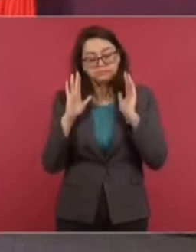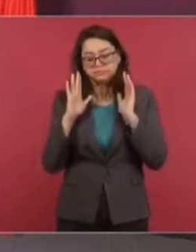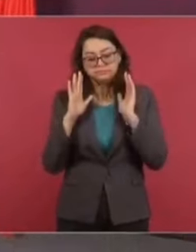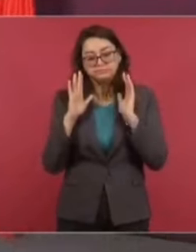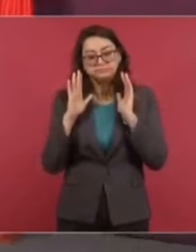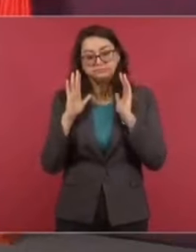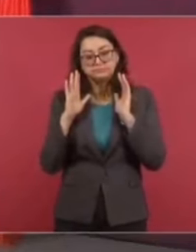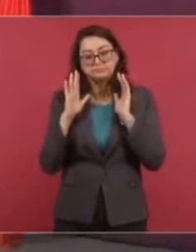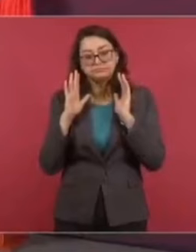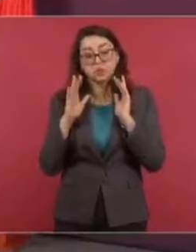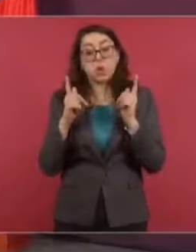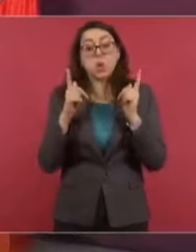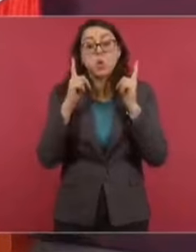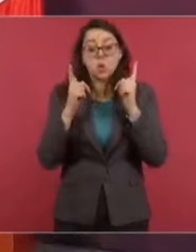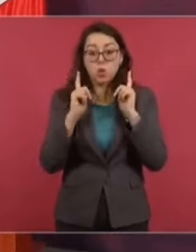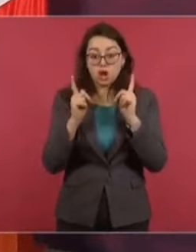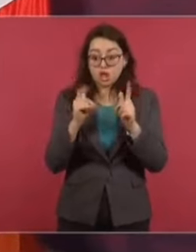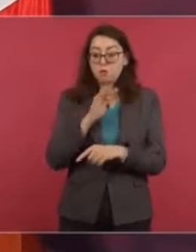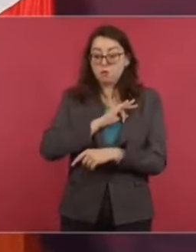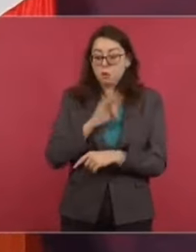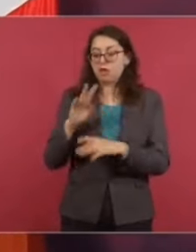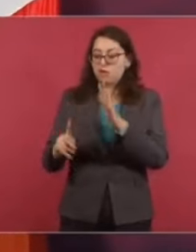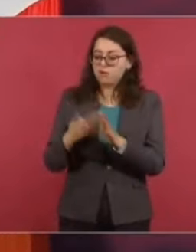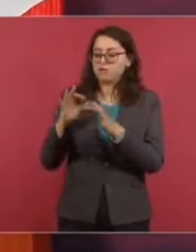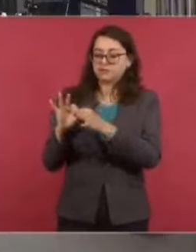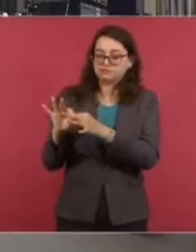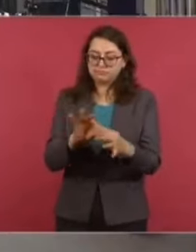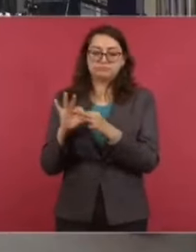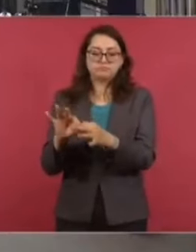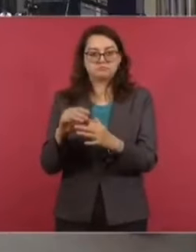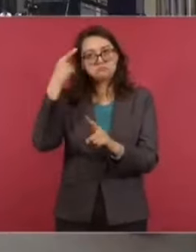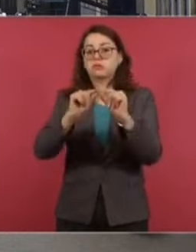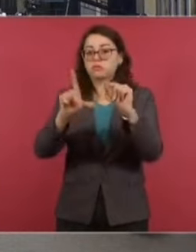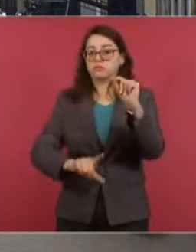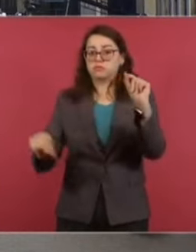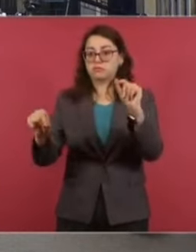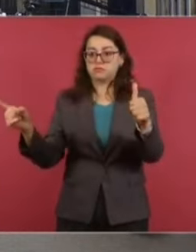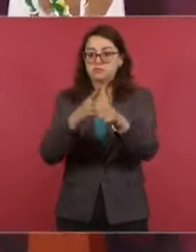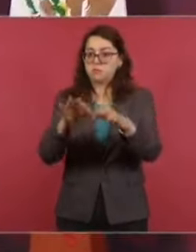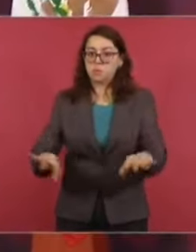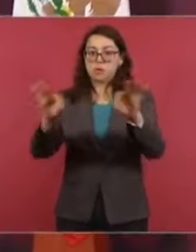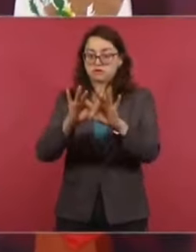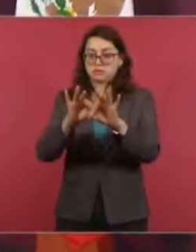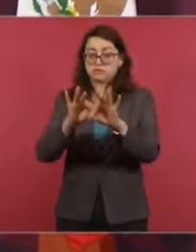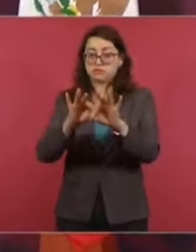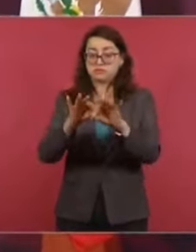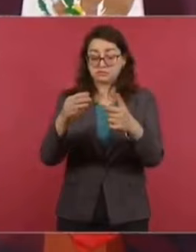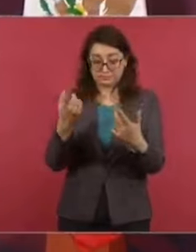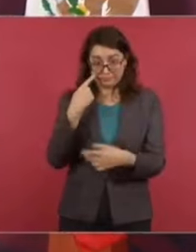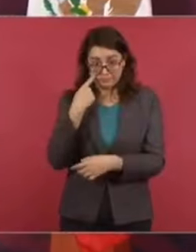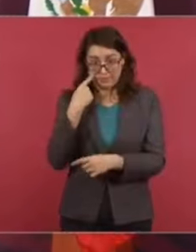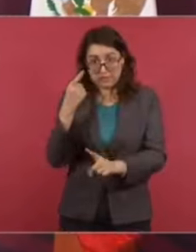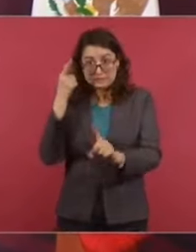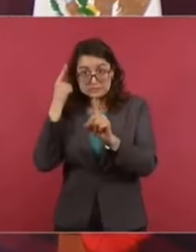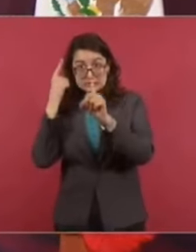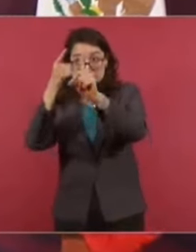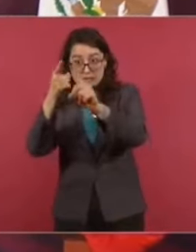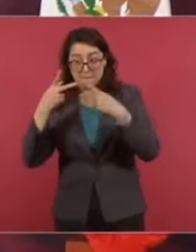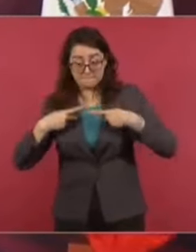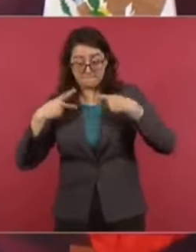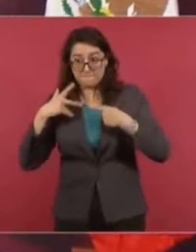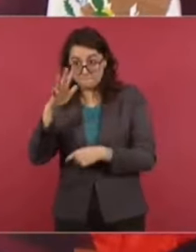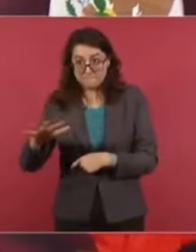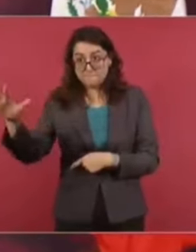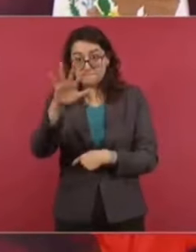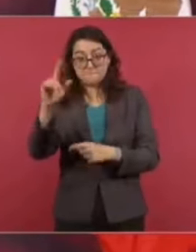y ojalá le se dé la unidad pensando en el proyecto. Si no se piensa en el pueblo, si no se piensa en la nación,